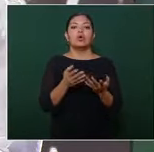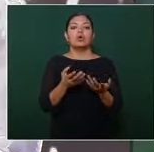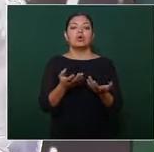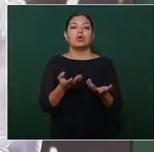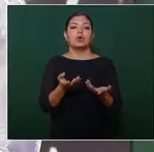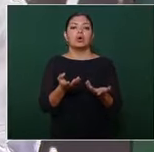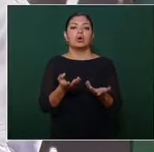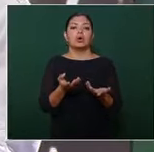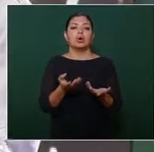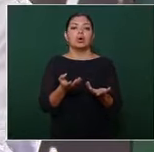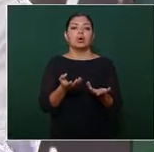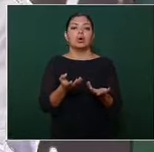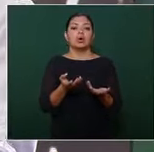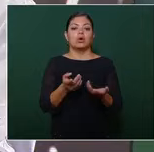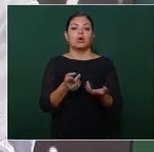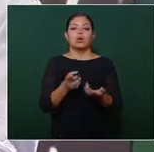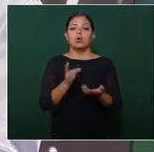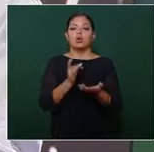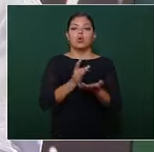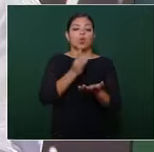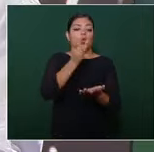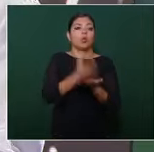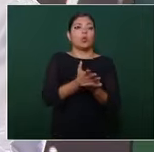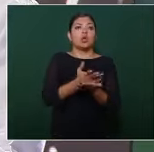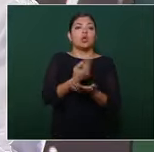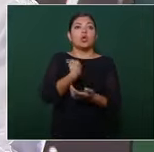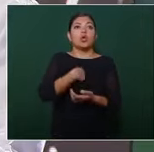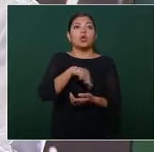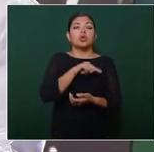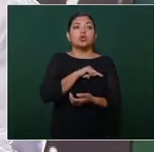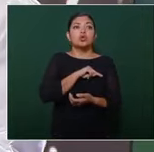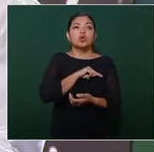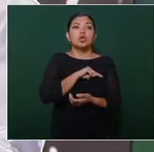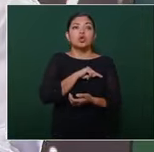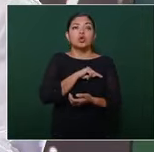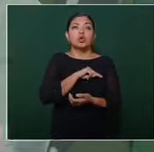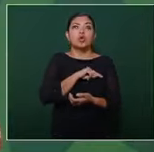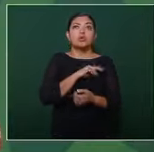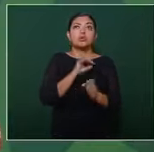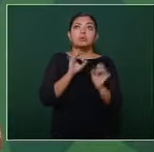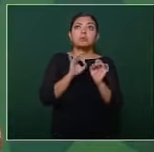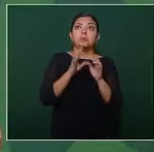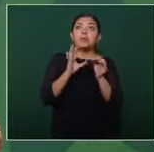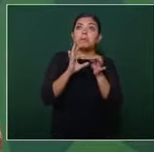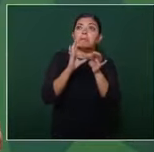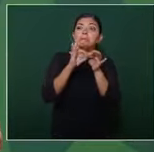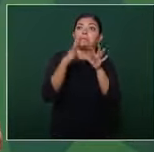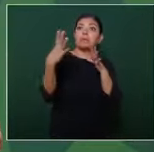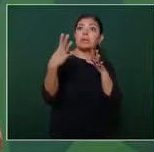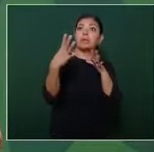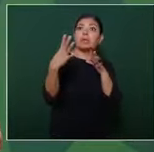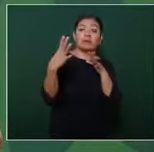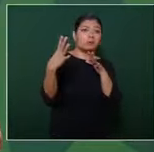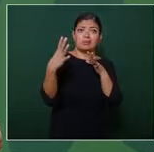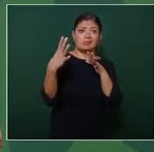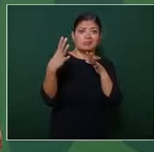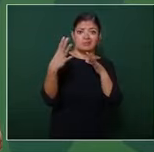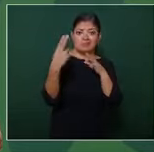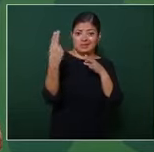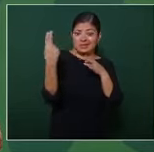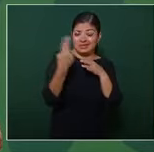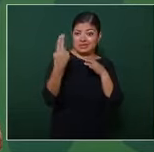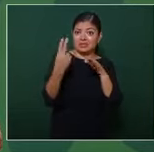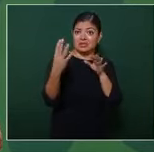nos perjudica a nosotros no nos necesitamos